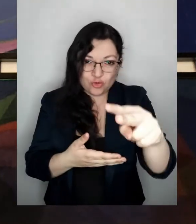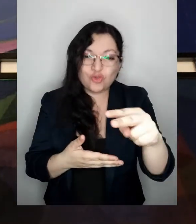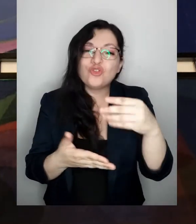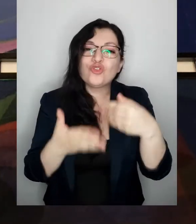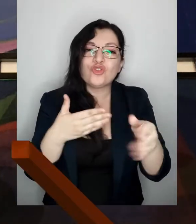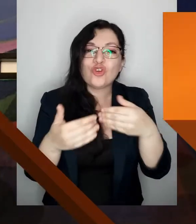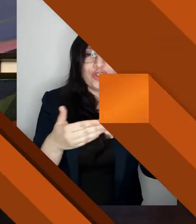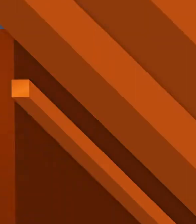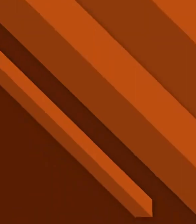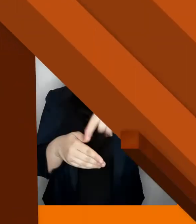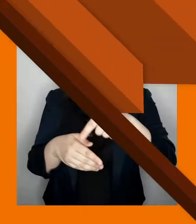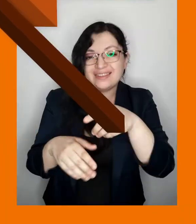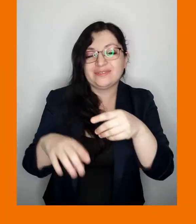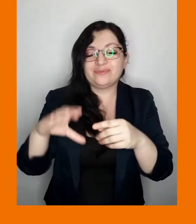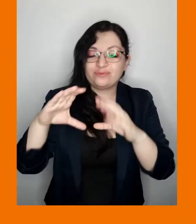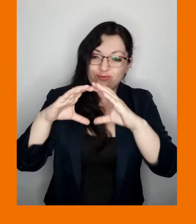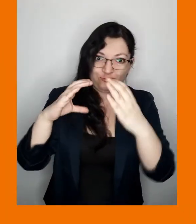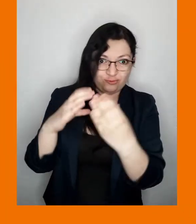tu país en la tierra